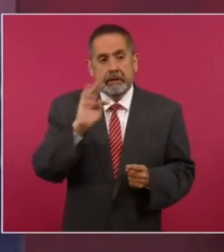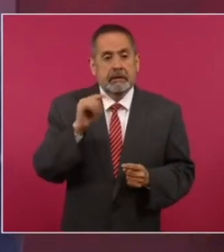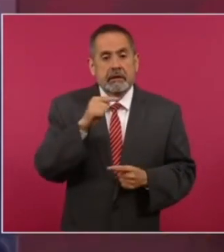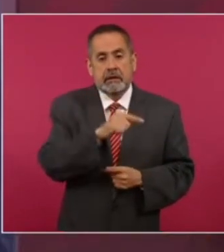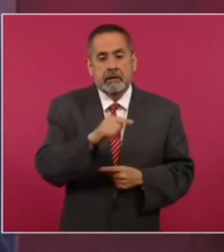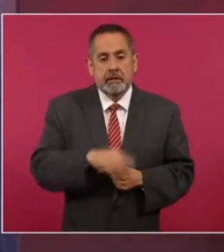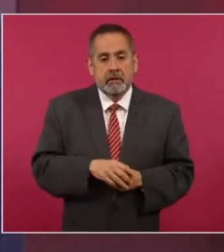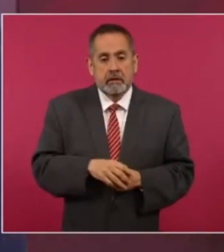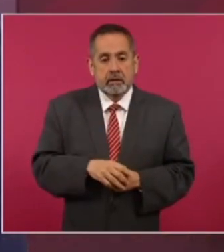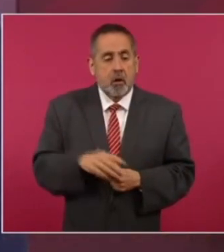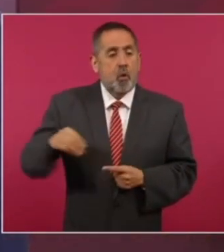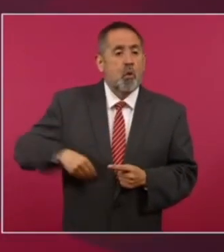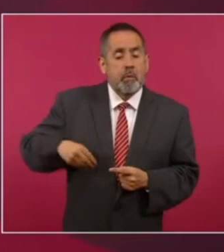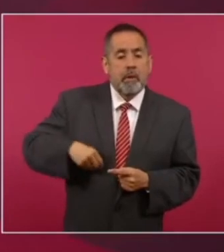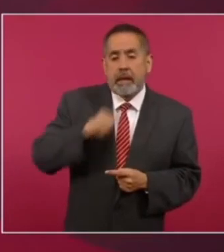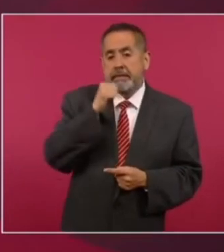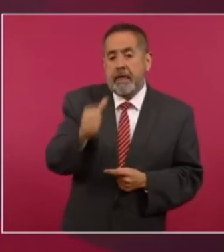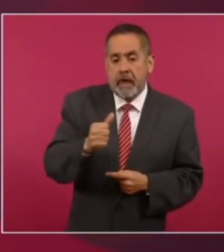sea inocente